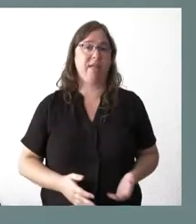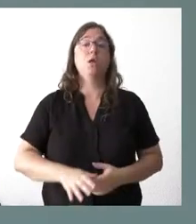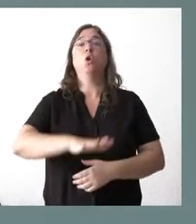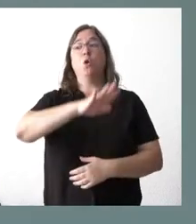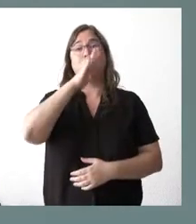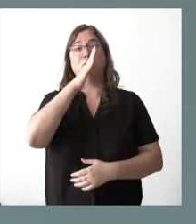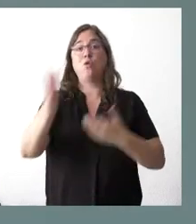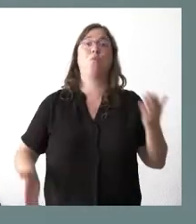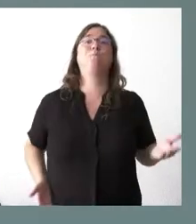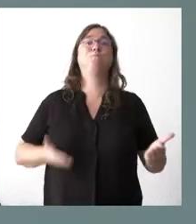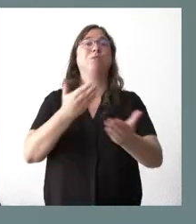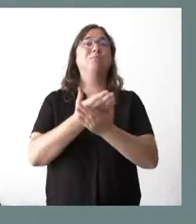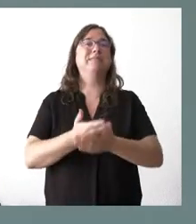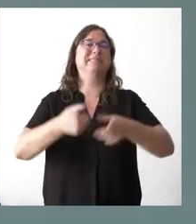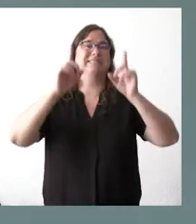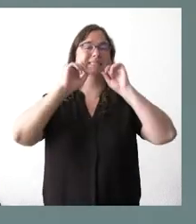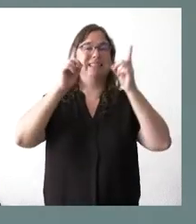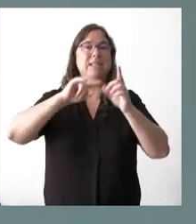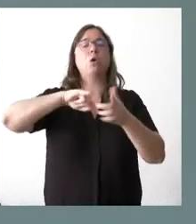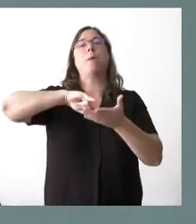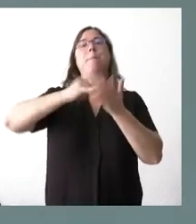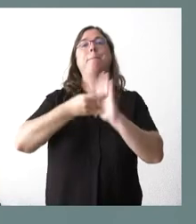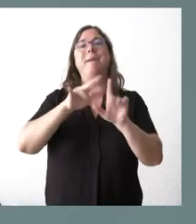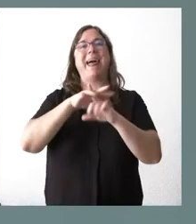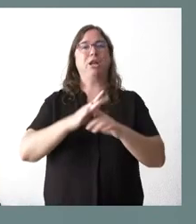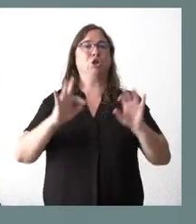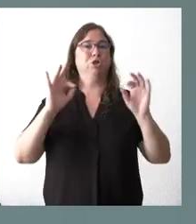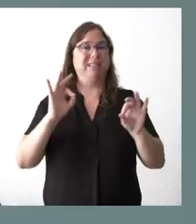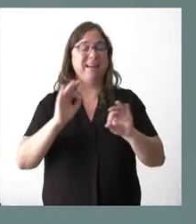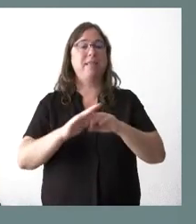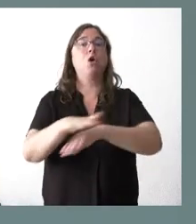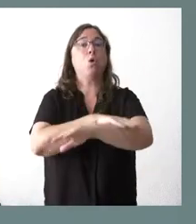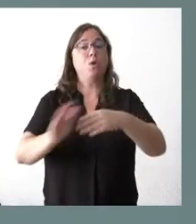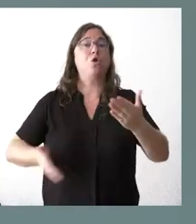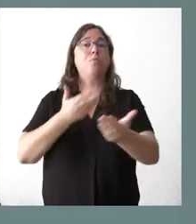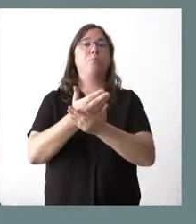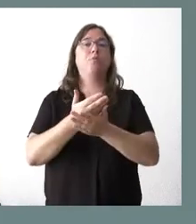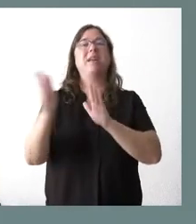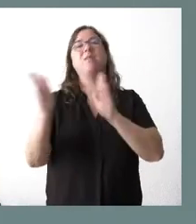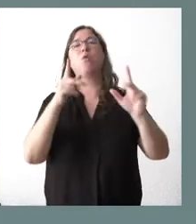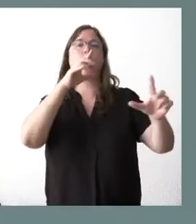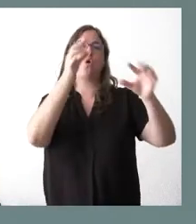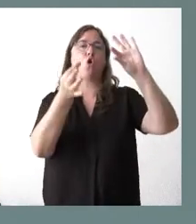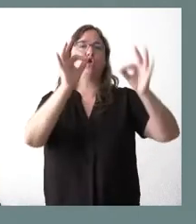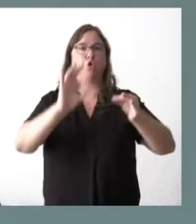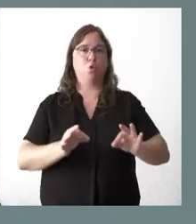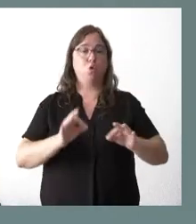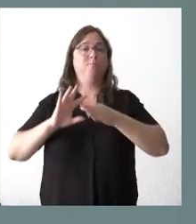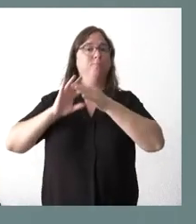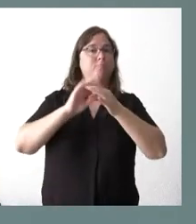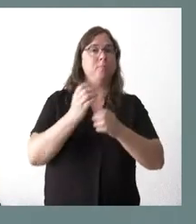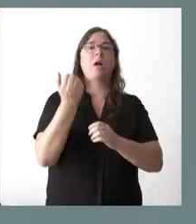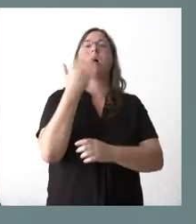propuesta para un hipotético plan de contingencia que el Gobierno planteara para otoño, vinculado al ahorro energético. Pero